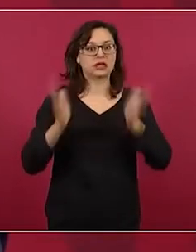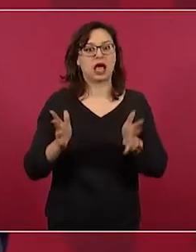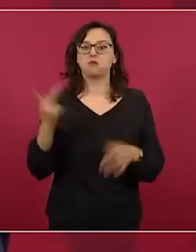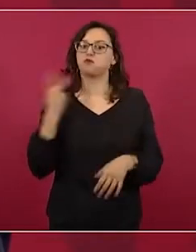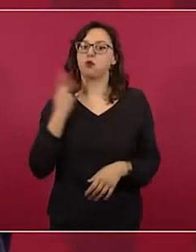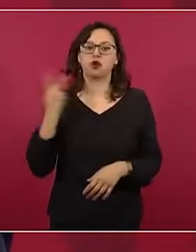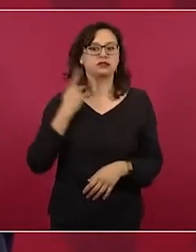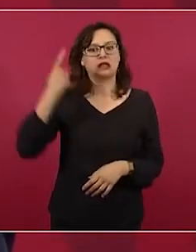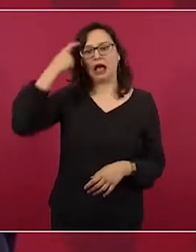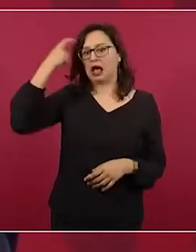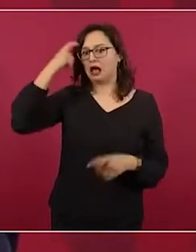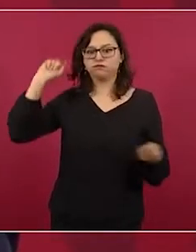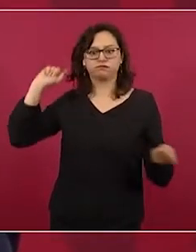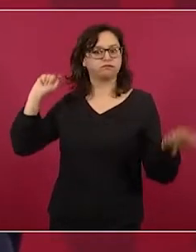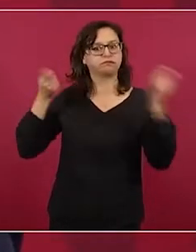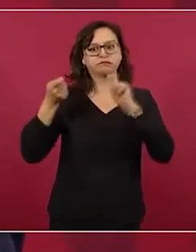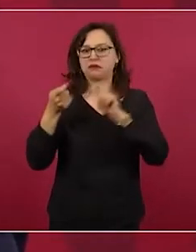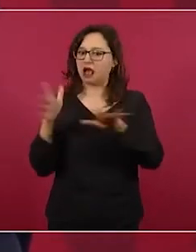política.